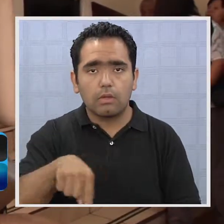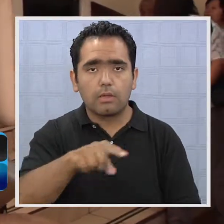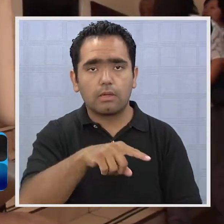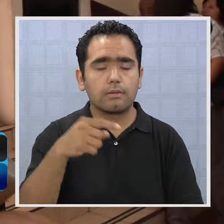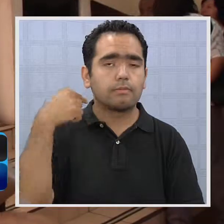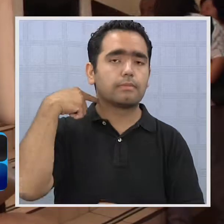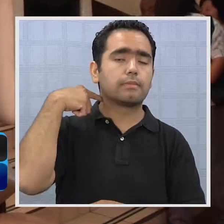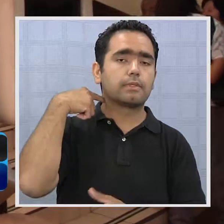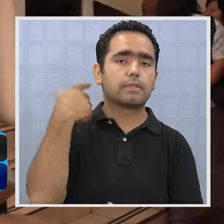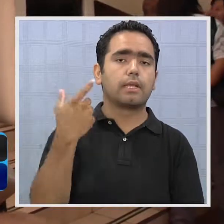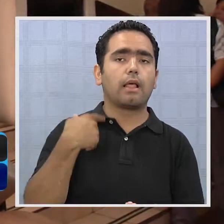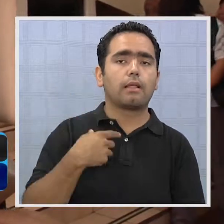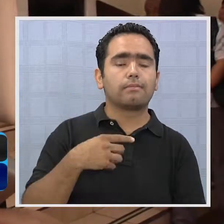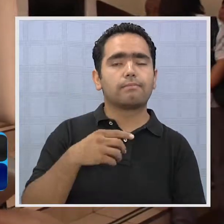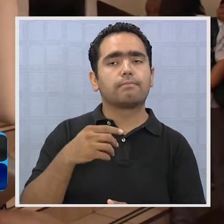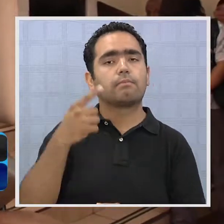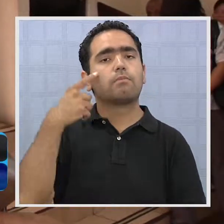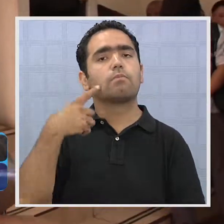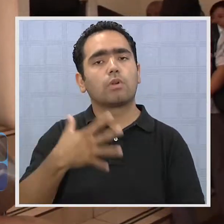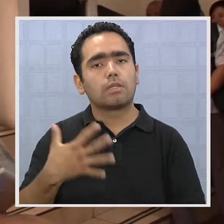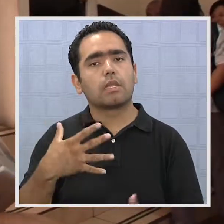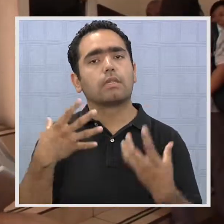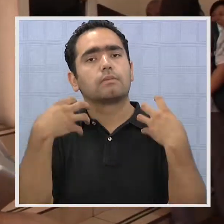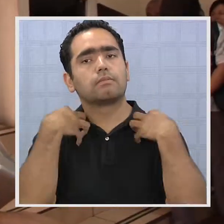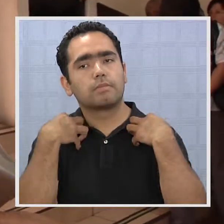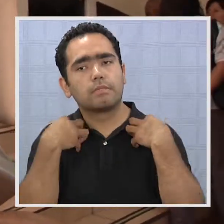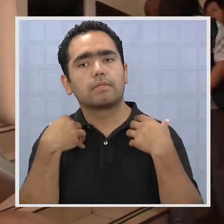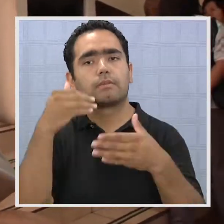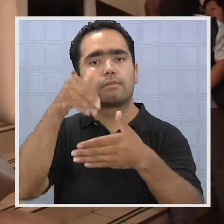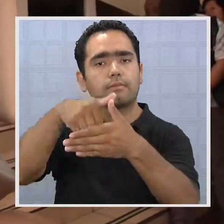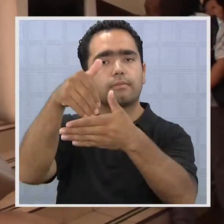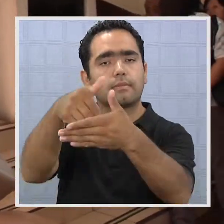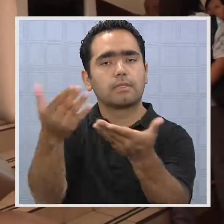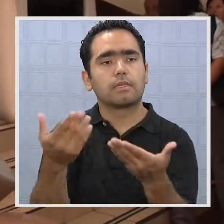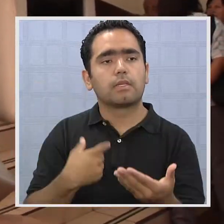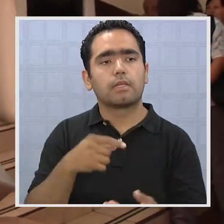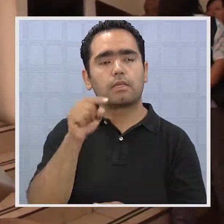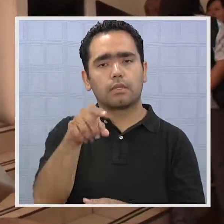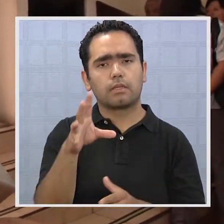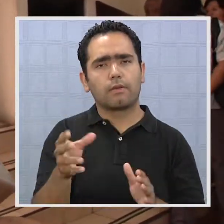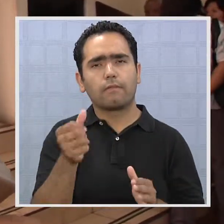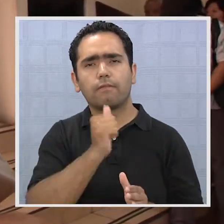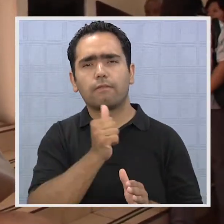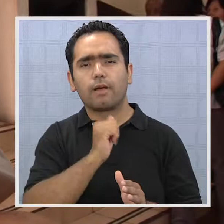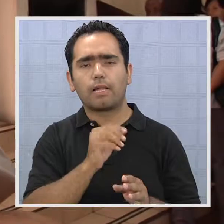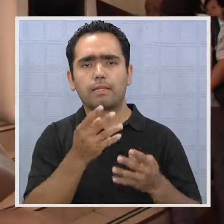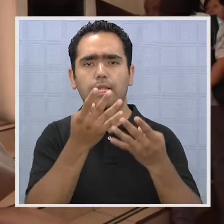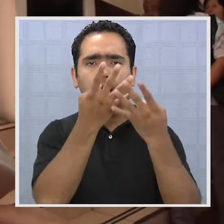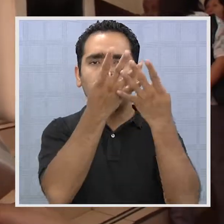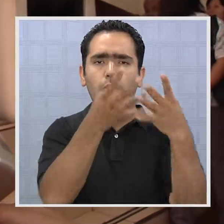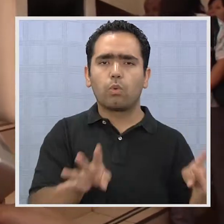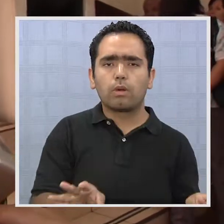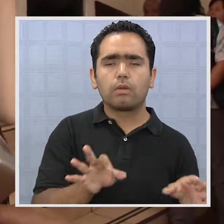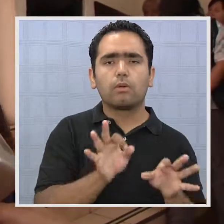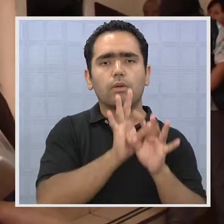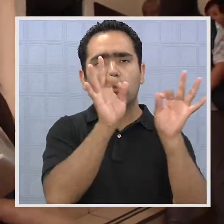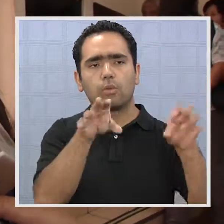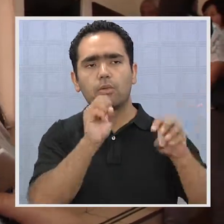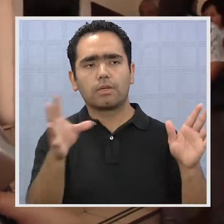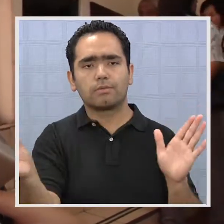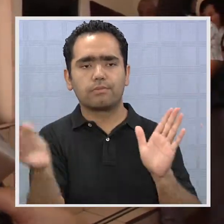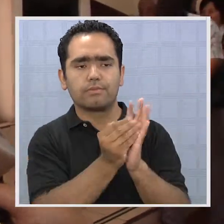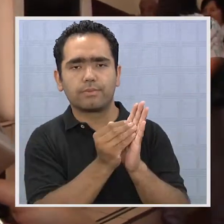que la labor cívica que todos tenemos como ciudadanos es trascendental y que esto no se han incorporado en los planes educacionales, es muy difícil